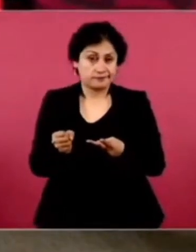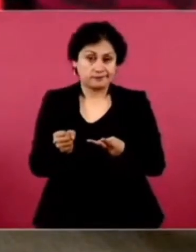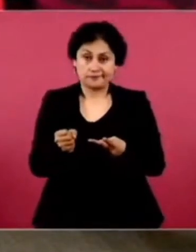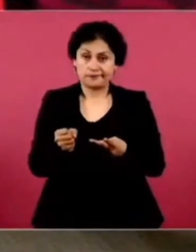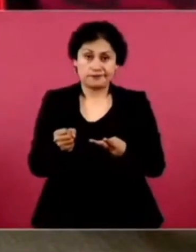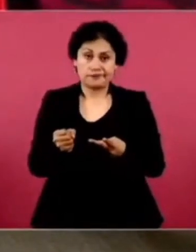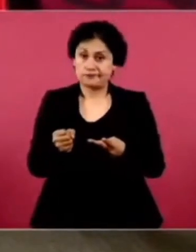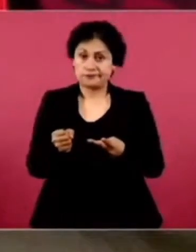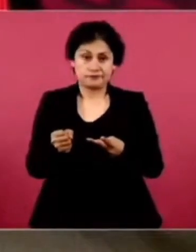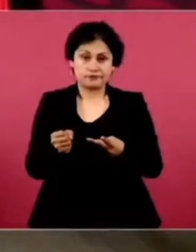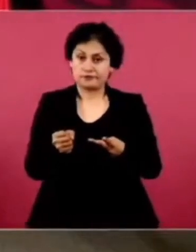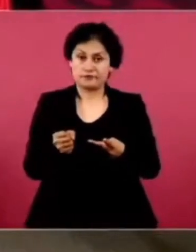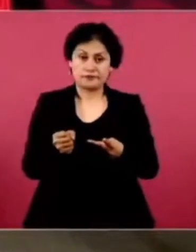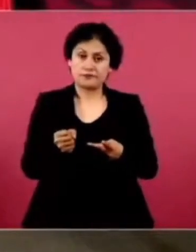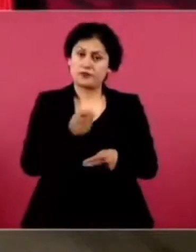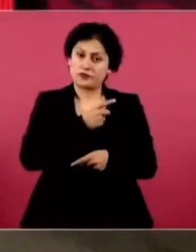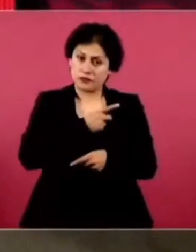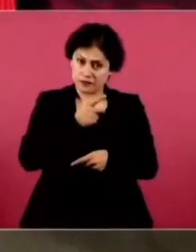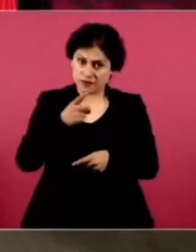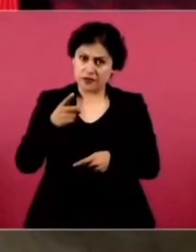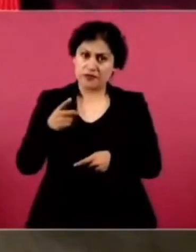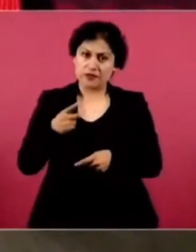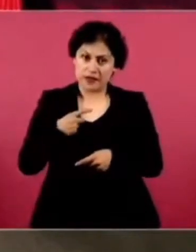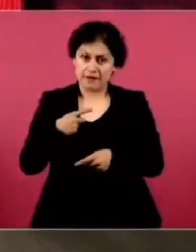Que se les. Designe.